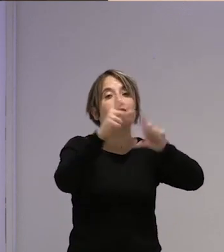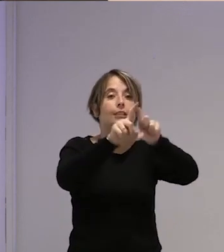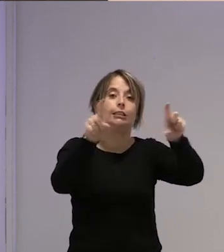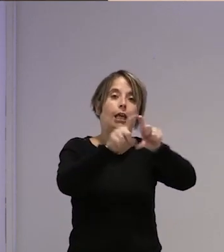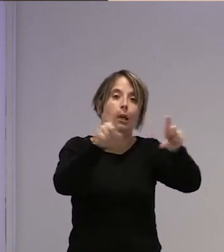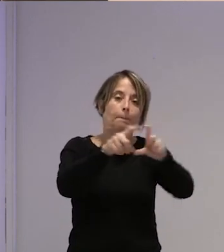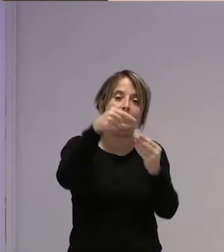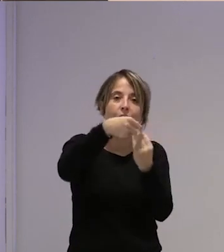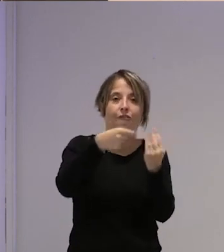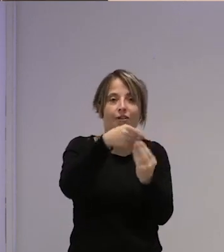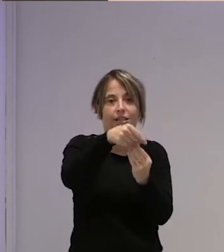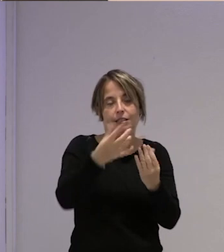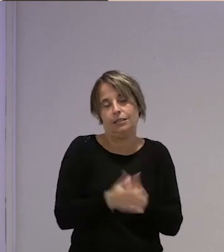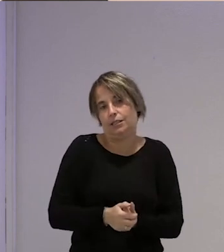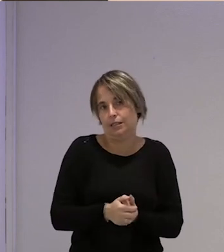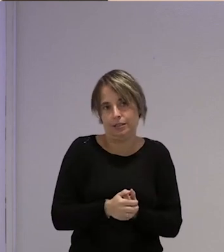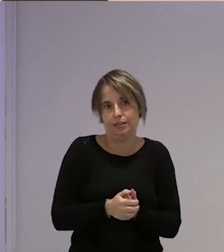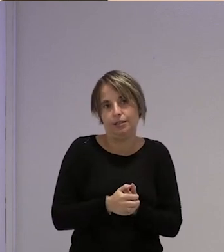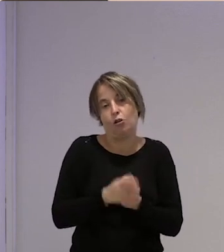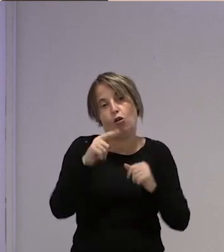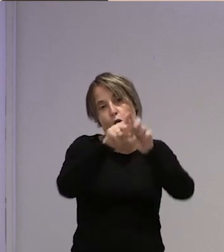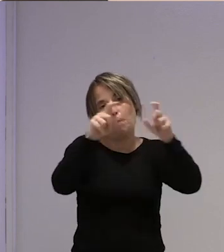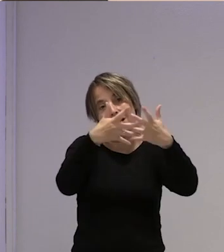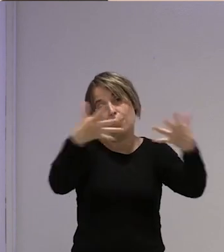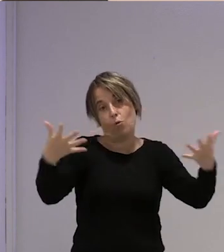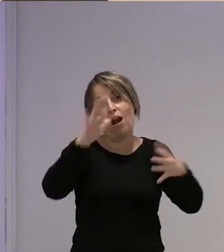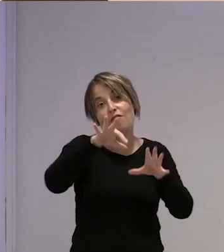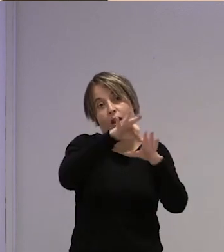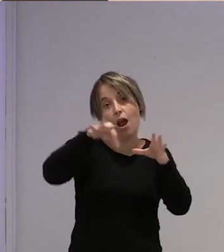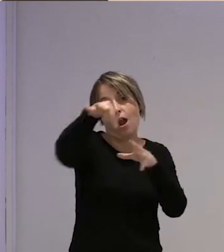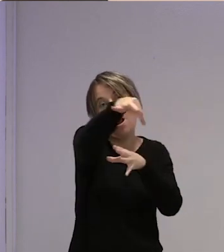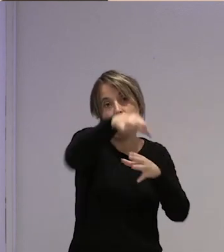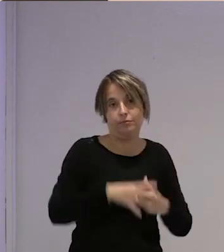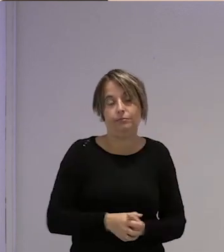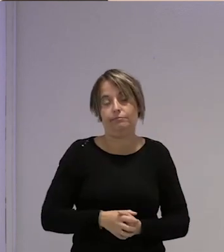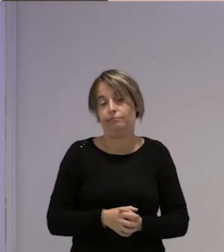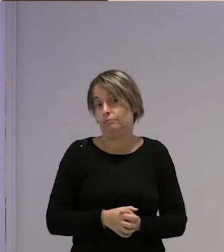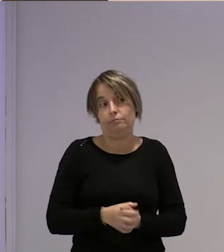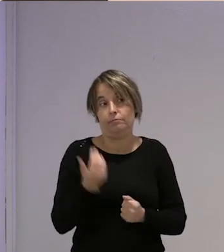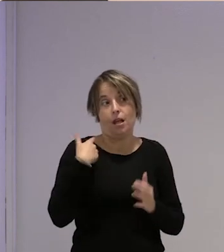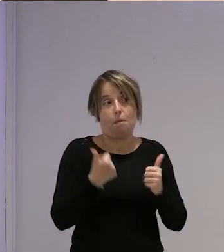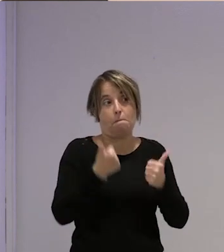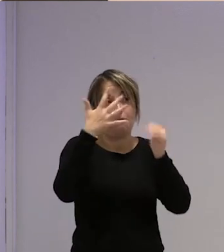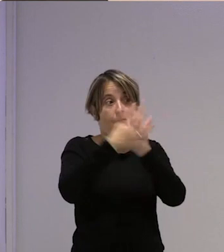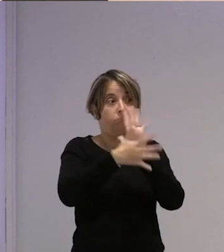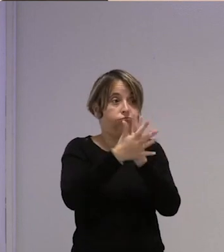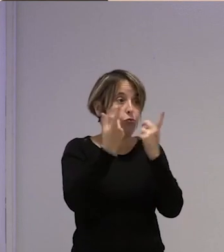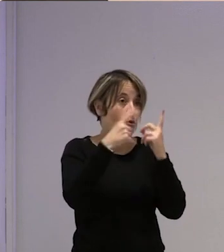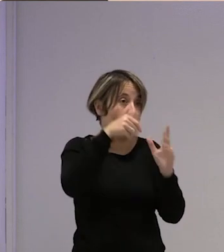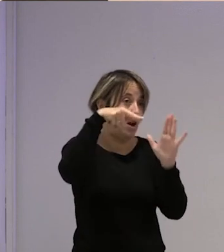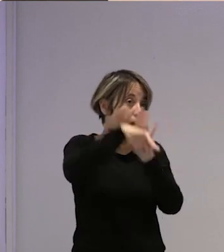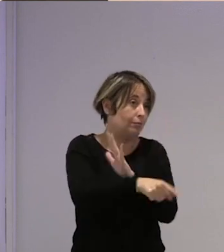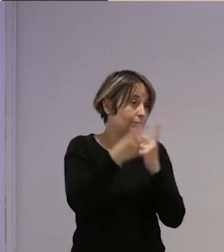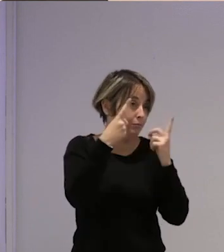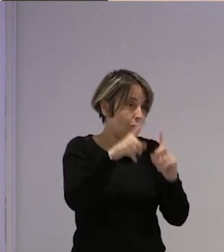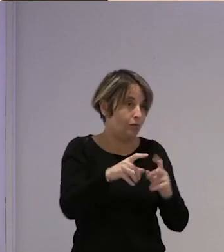freseras y de las sobre todo de las multinacionales y ahí yo creo que ya con eso no hace falta decir mucho más